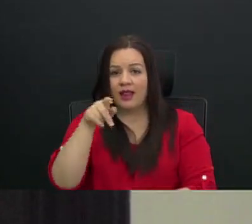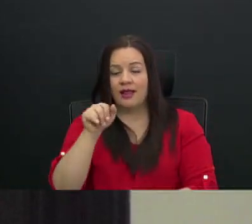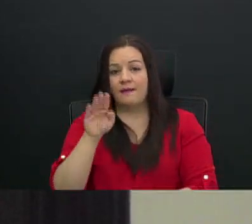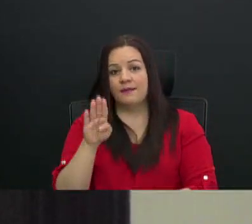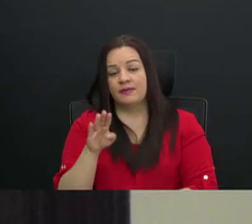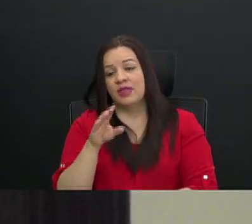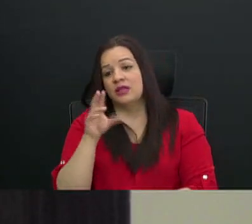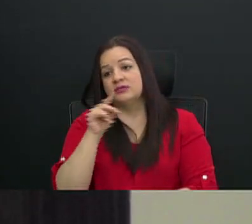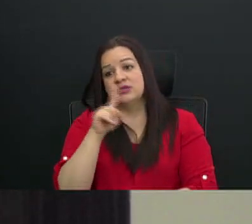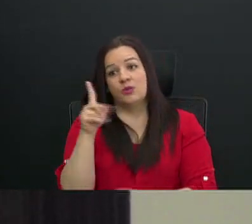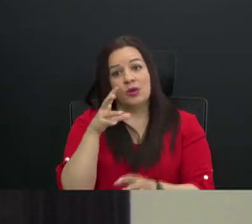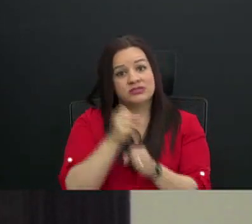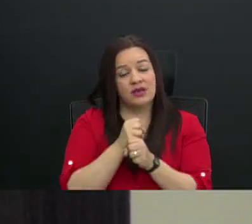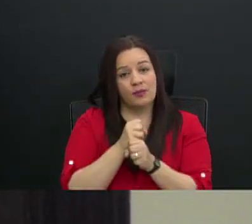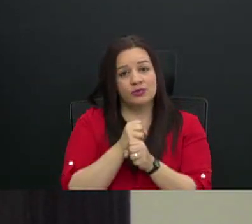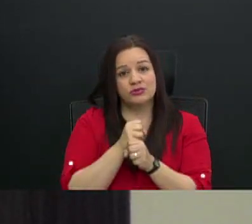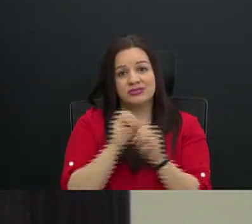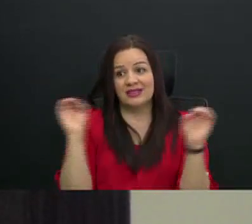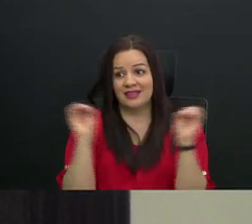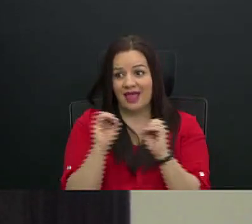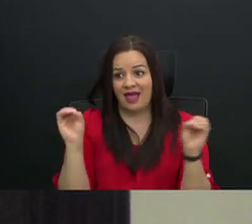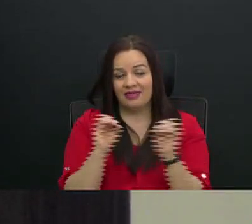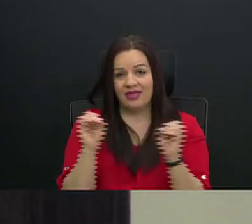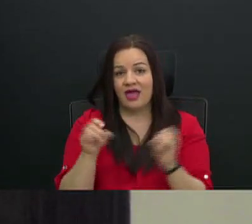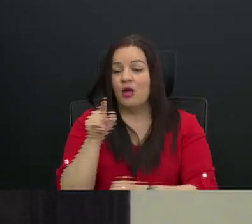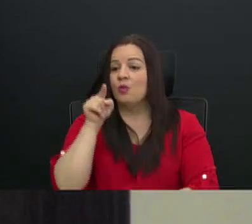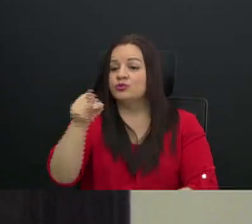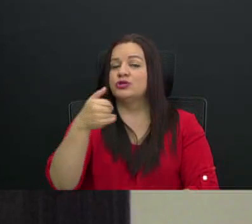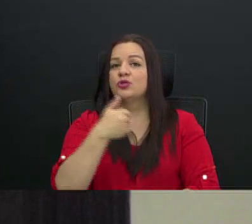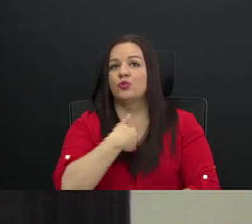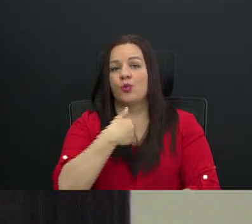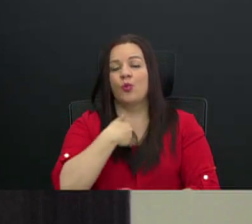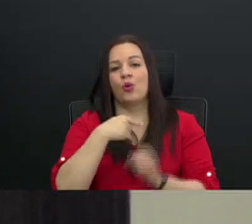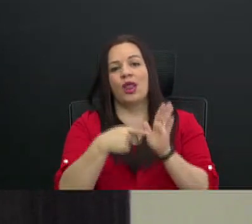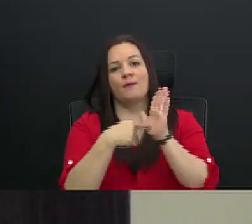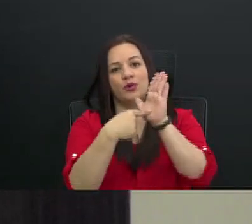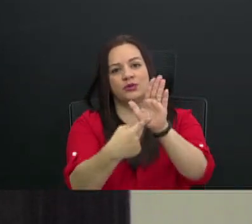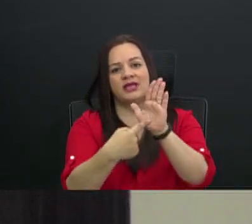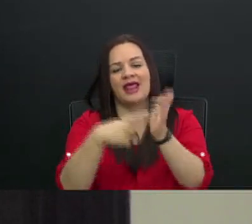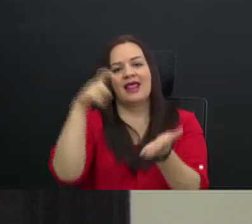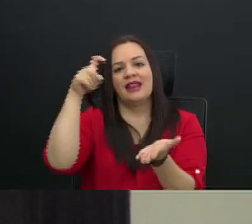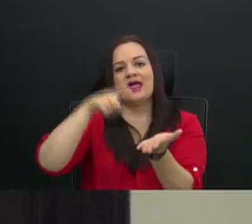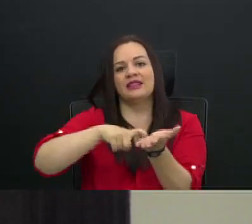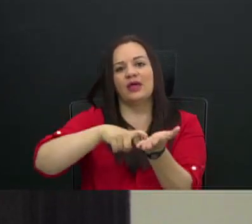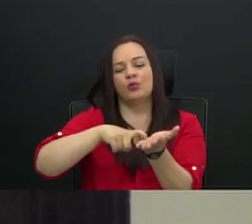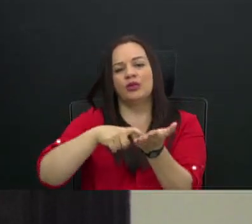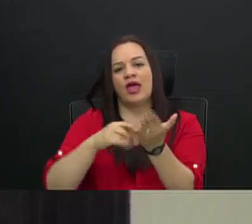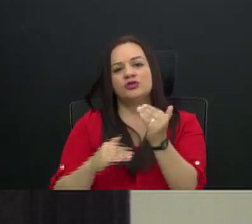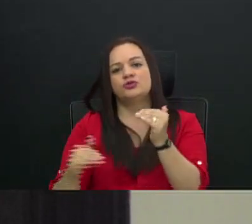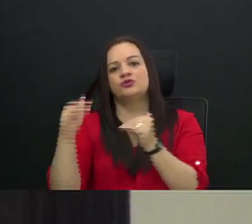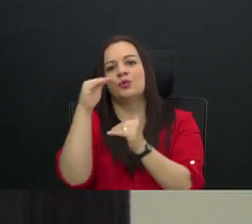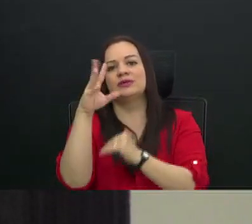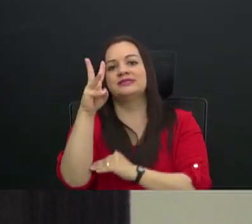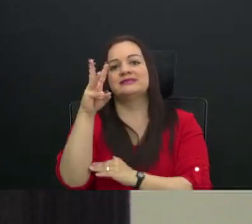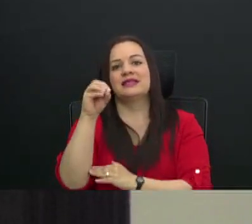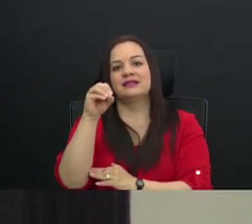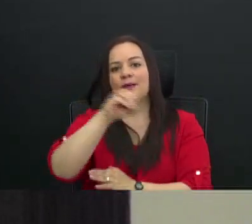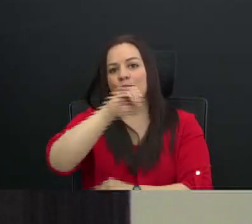si no hacemos nada, usted tuvo la proyección ahí, la deuda va a pasar el 60% este año,